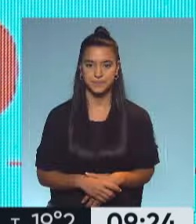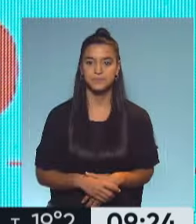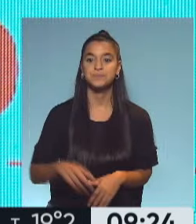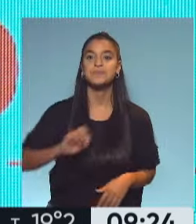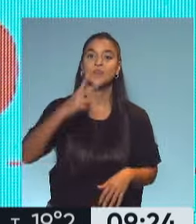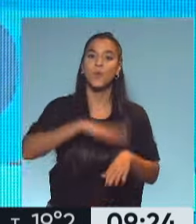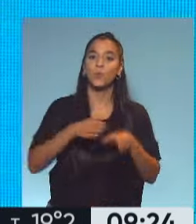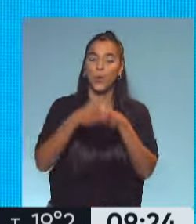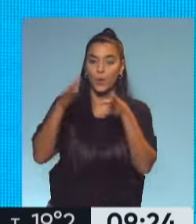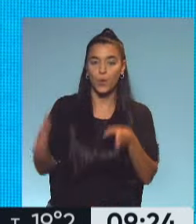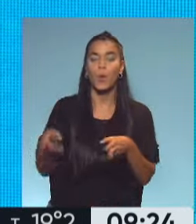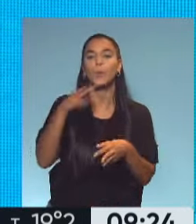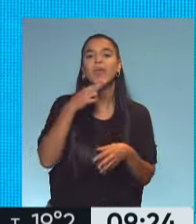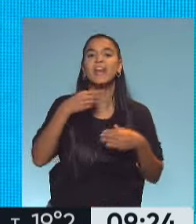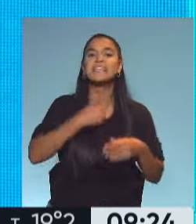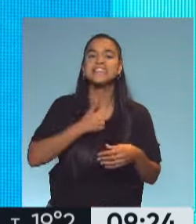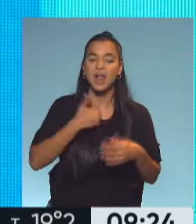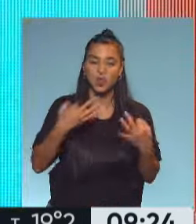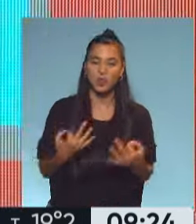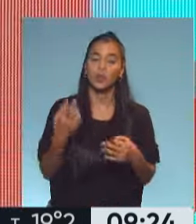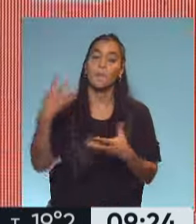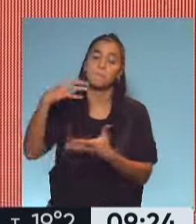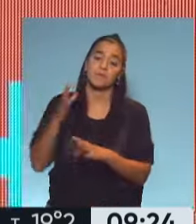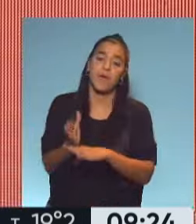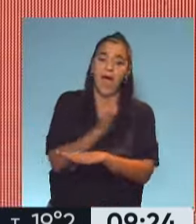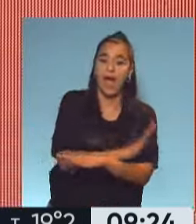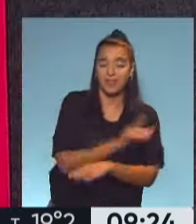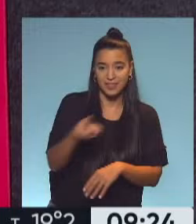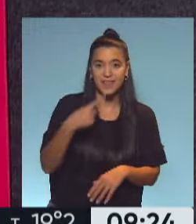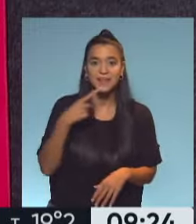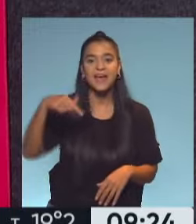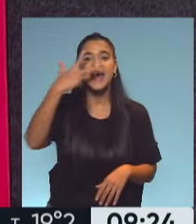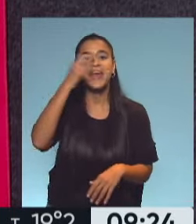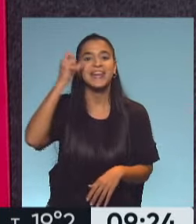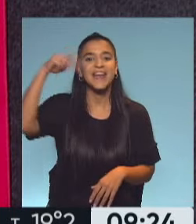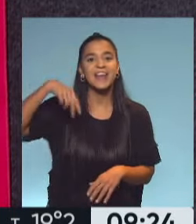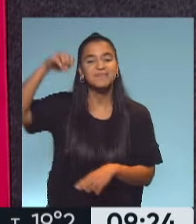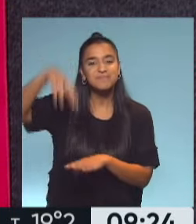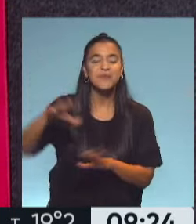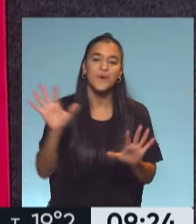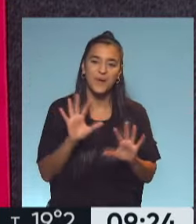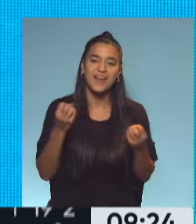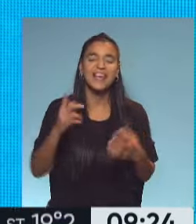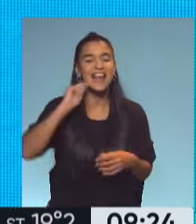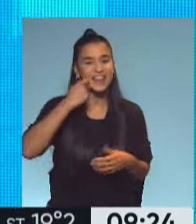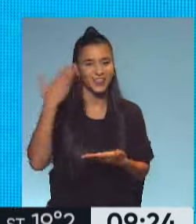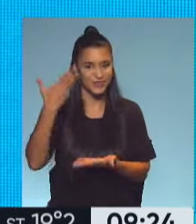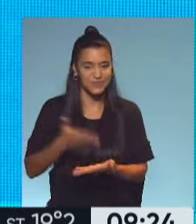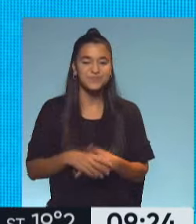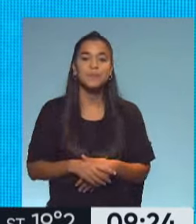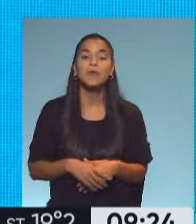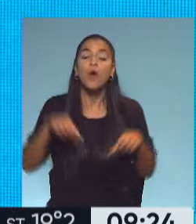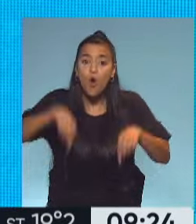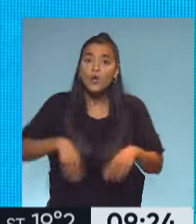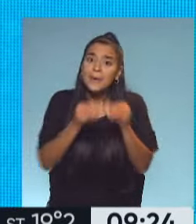Segundo bloque Viernes Santo pre-fin de semana de Pascua y acá está con nosotros Hernán Maroni. ¿Cómo te va? Nati, un placer estar acá. Bueno, hoy tenemos